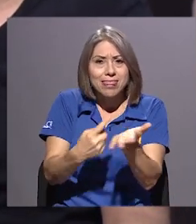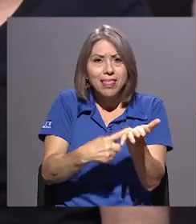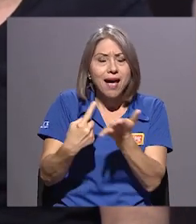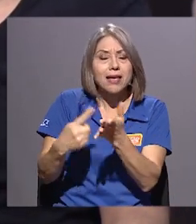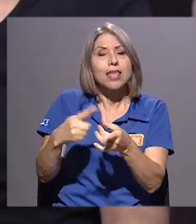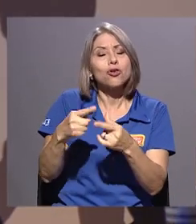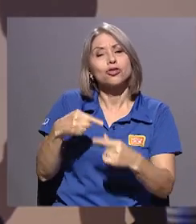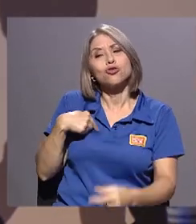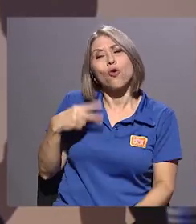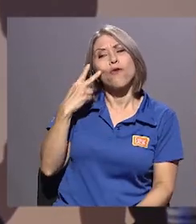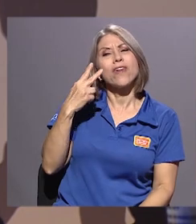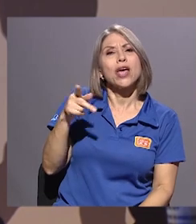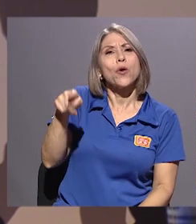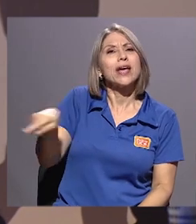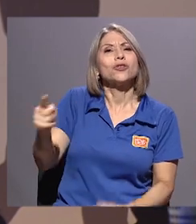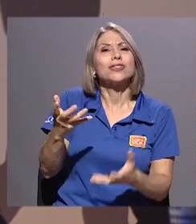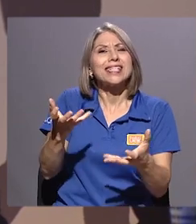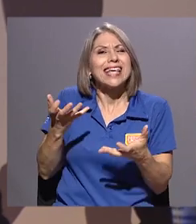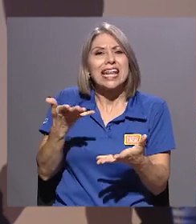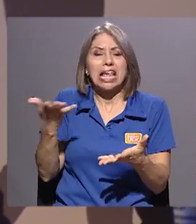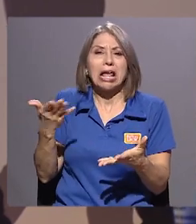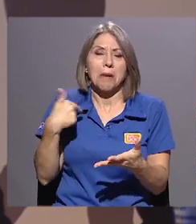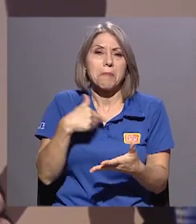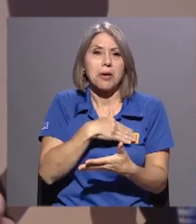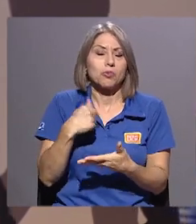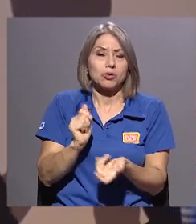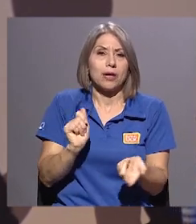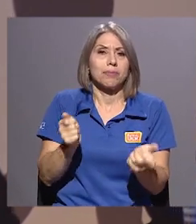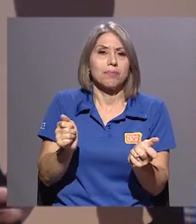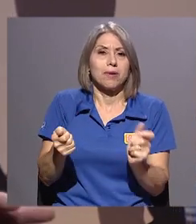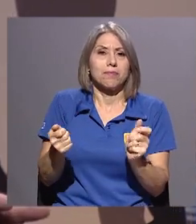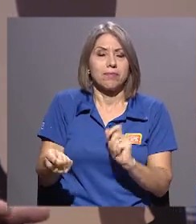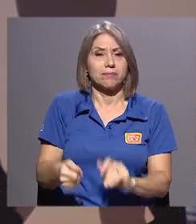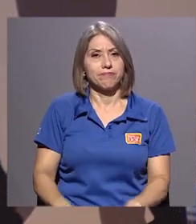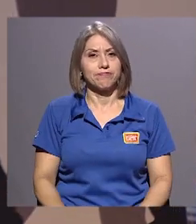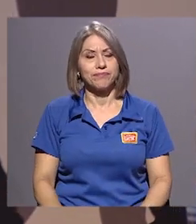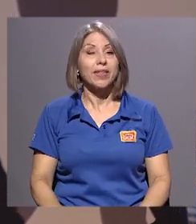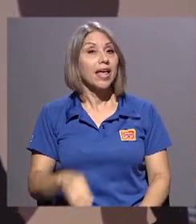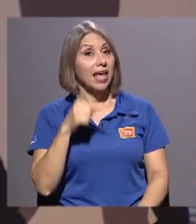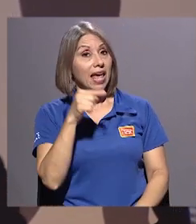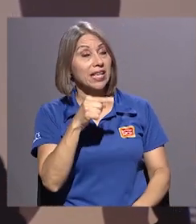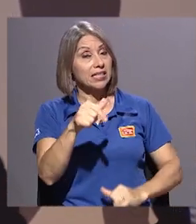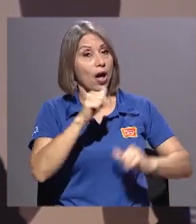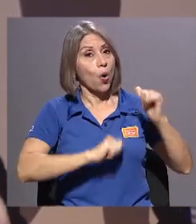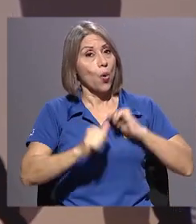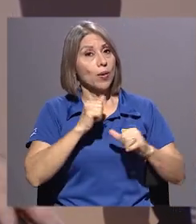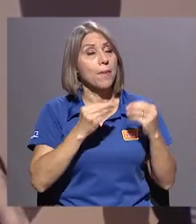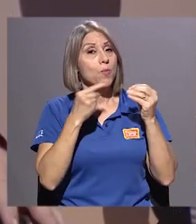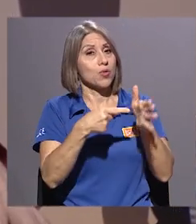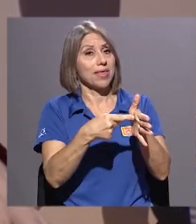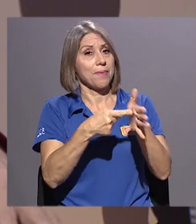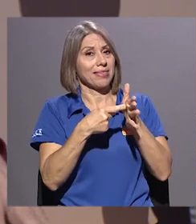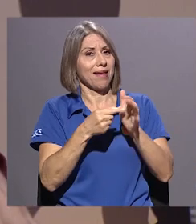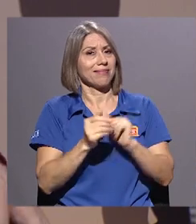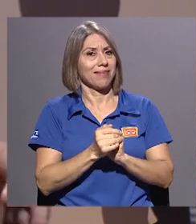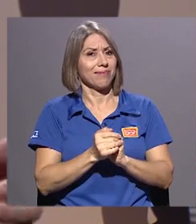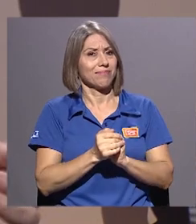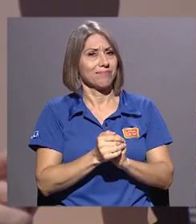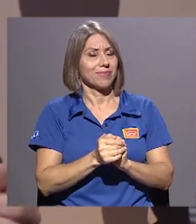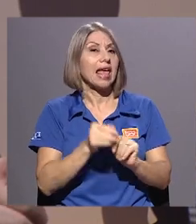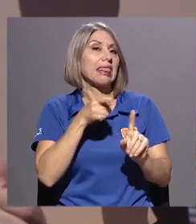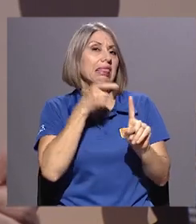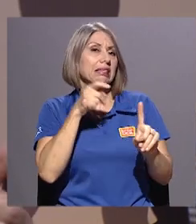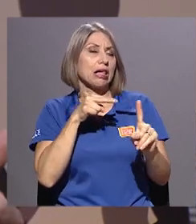gusta trabajar por ahí. ¿En qué aspectos? Es una obra muy demandante desde muchísimas aristas. Desde muchos ángulos,